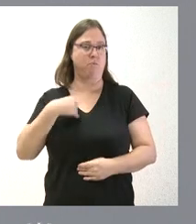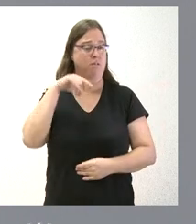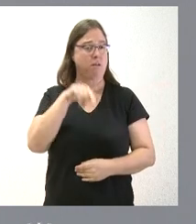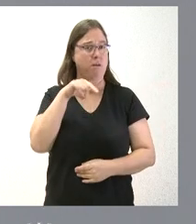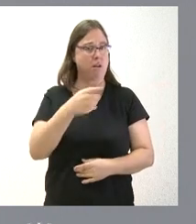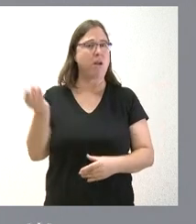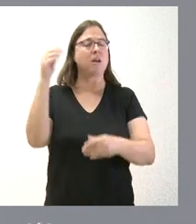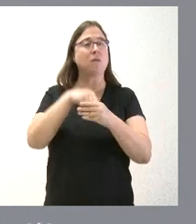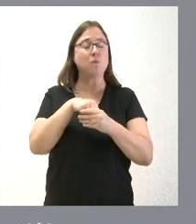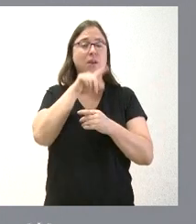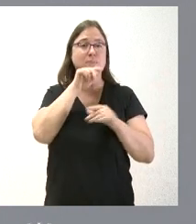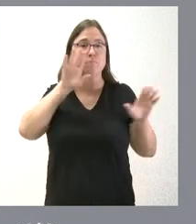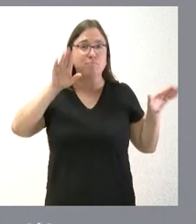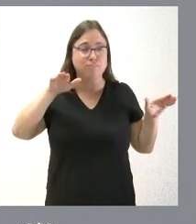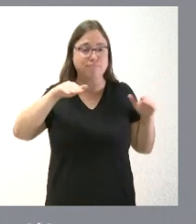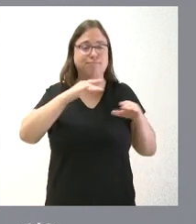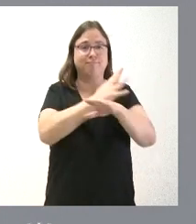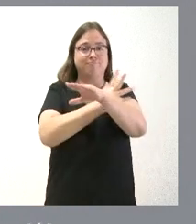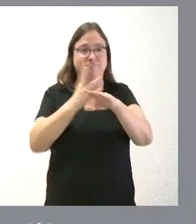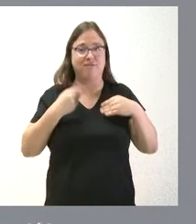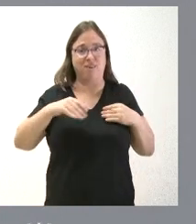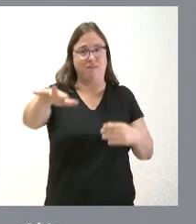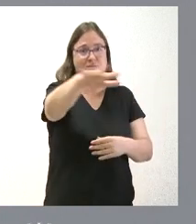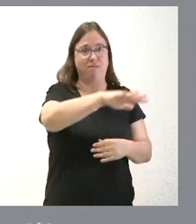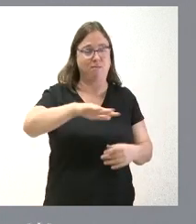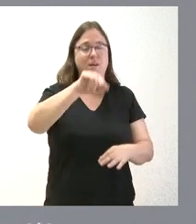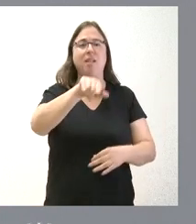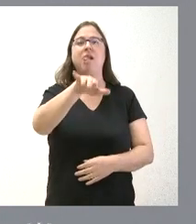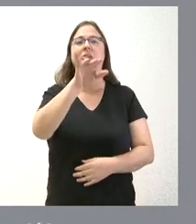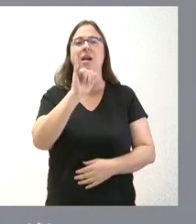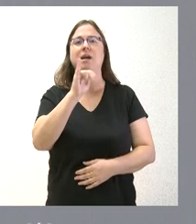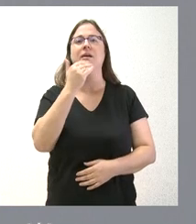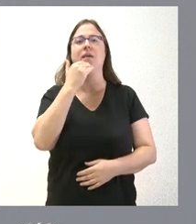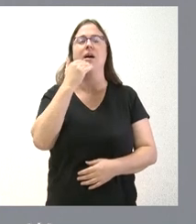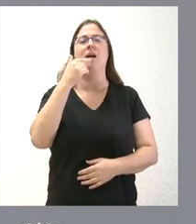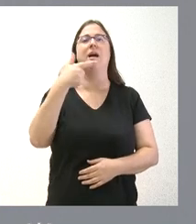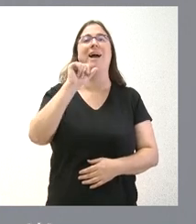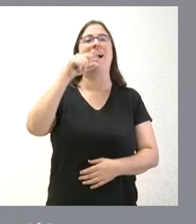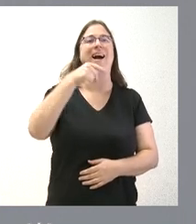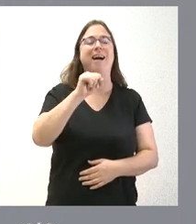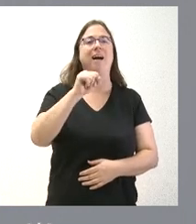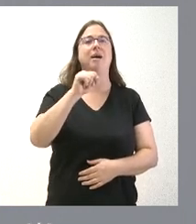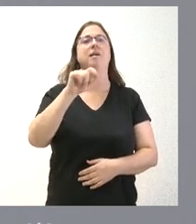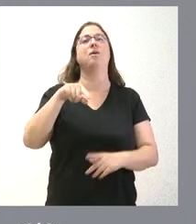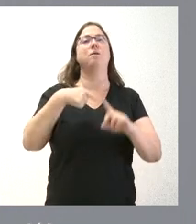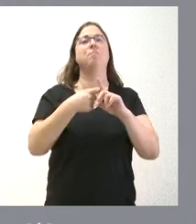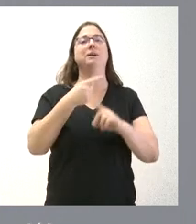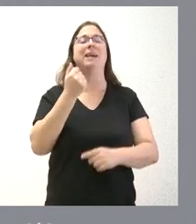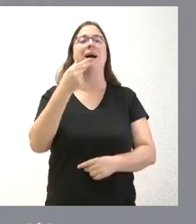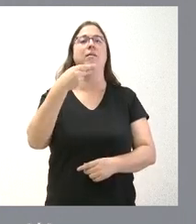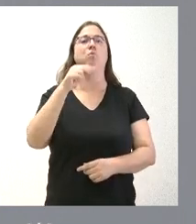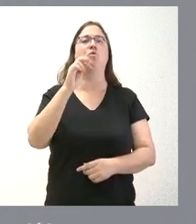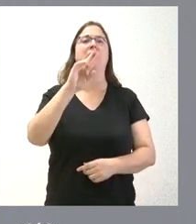incluyen entre estas aves esteparias y dentro del catálogo el Sison, la Ganga Ibérica, la Ganga Ortega y la Abutarda.